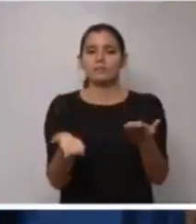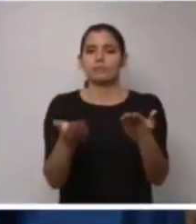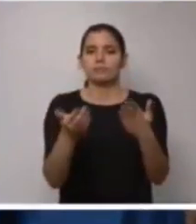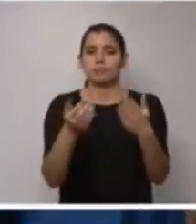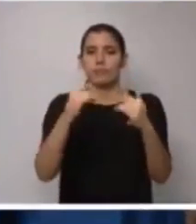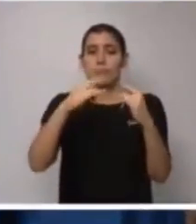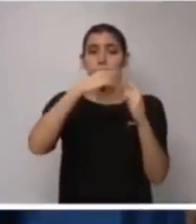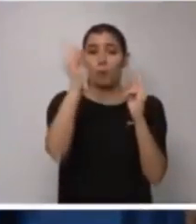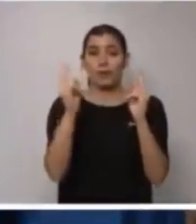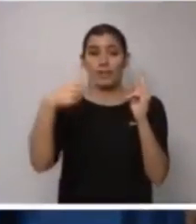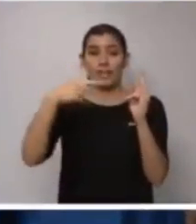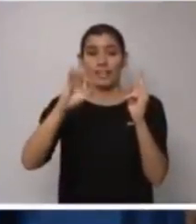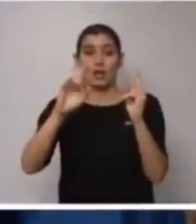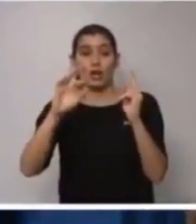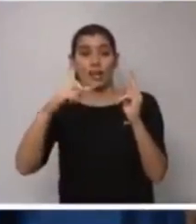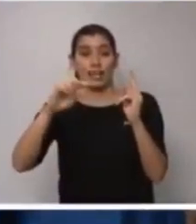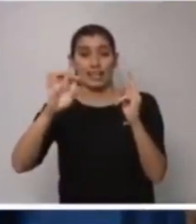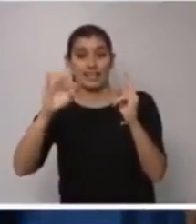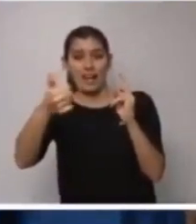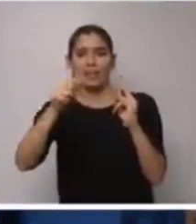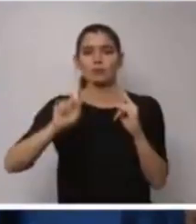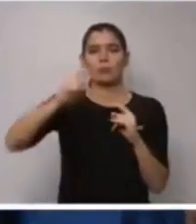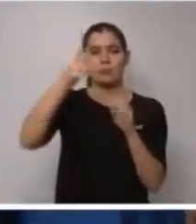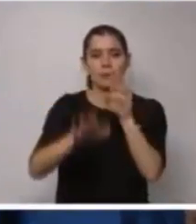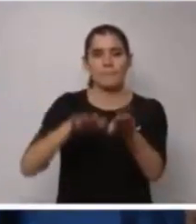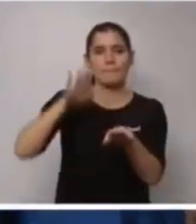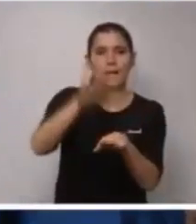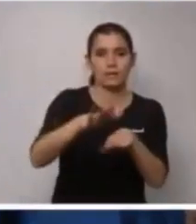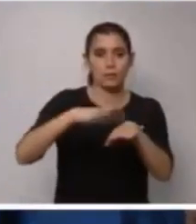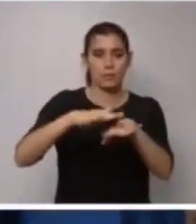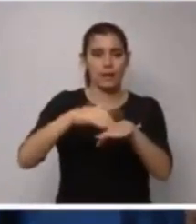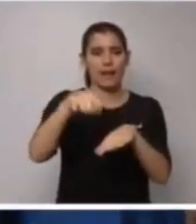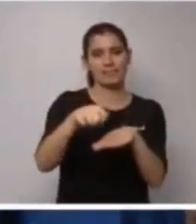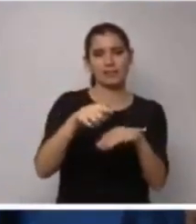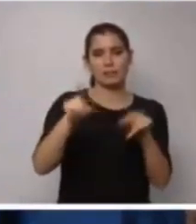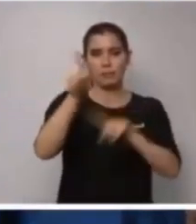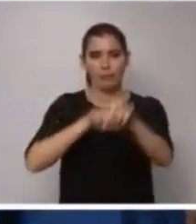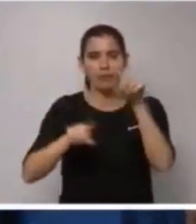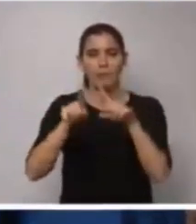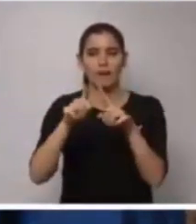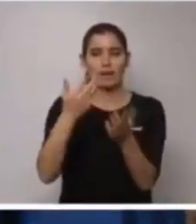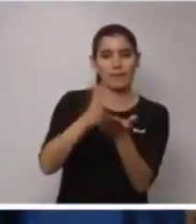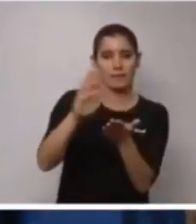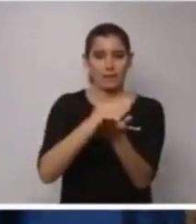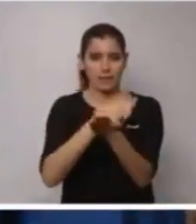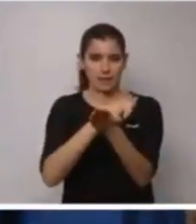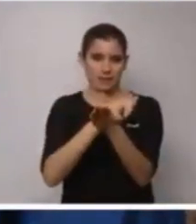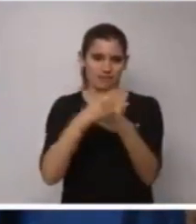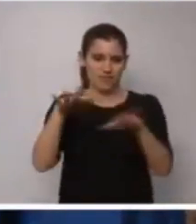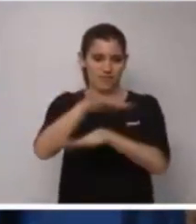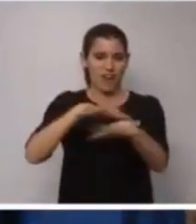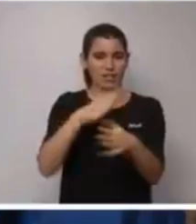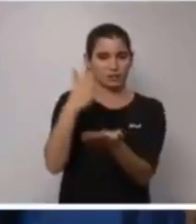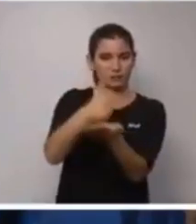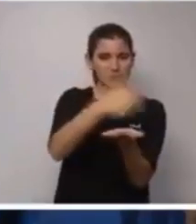de Giorgeta, será el primer paso para acabar con esa gran cicatriz que divide los barrios del sur y